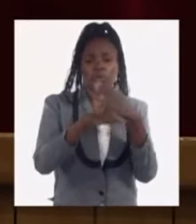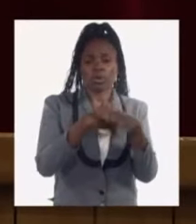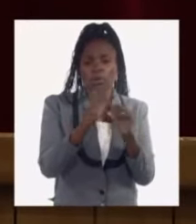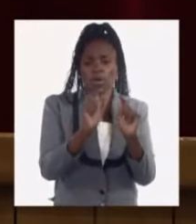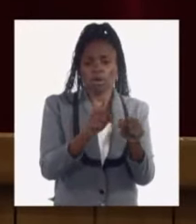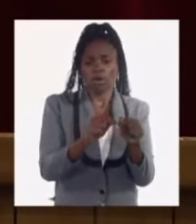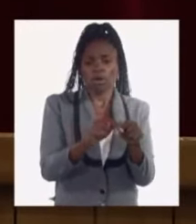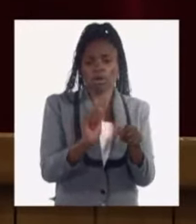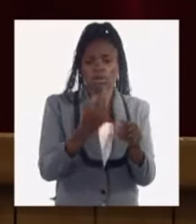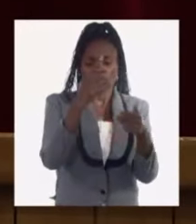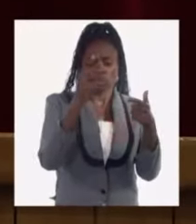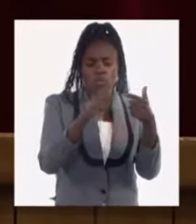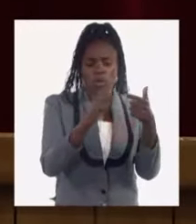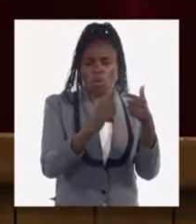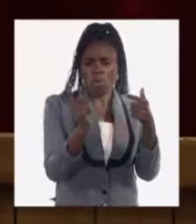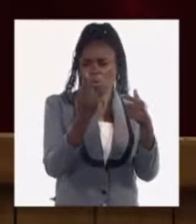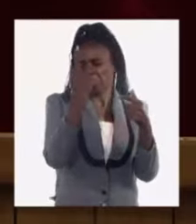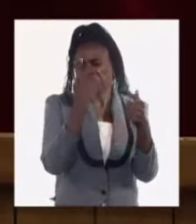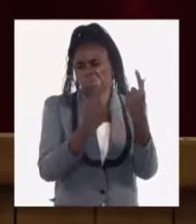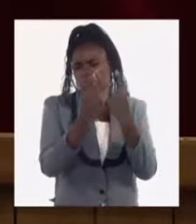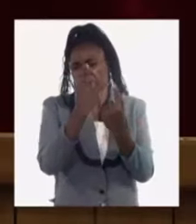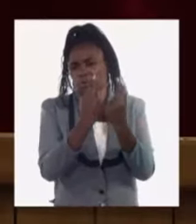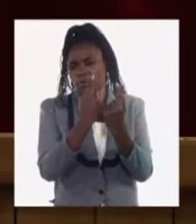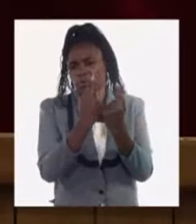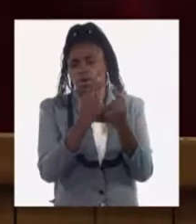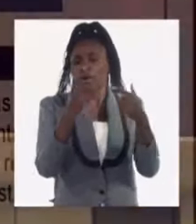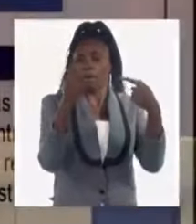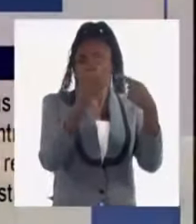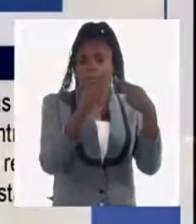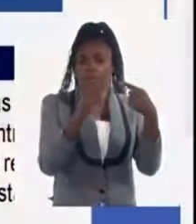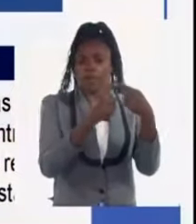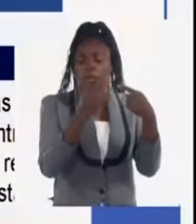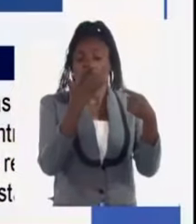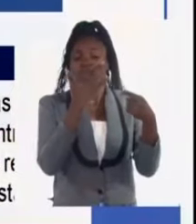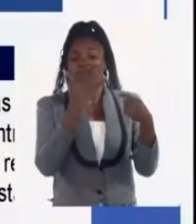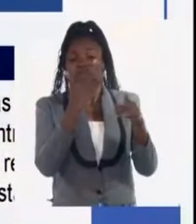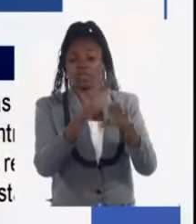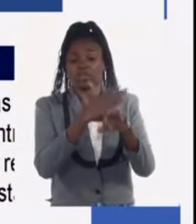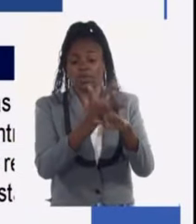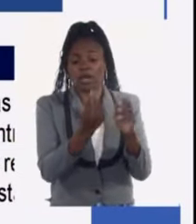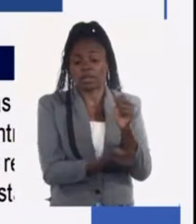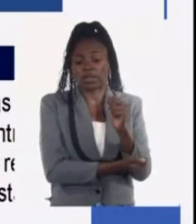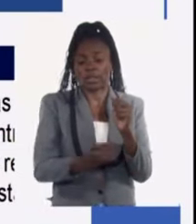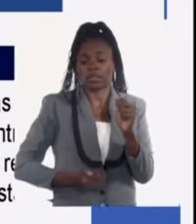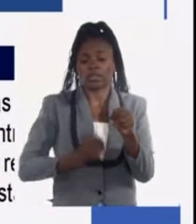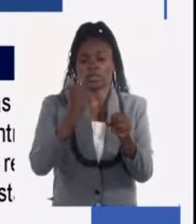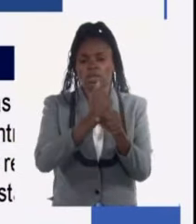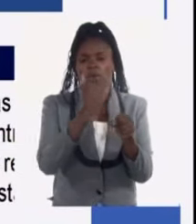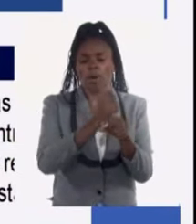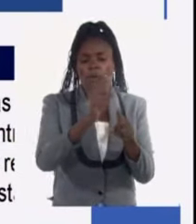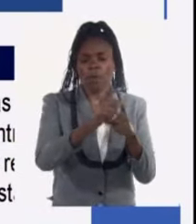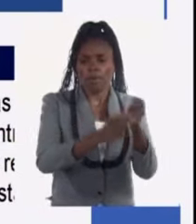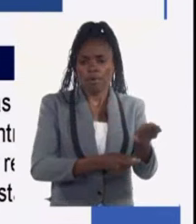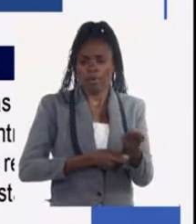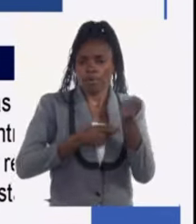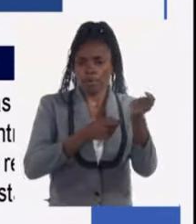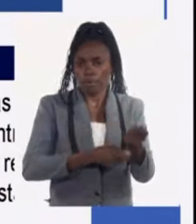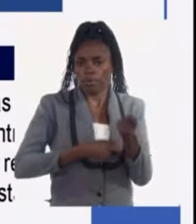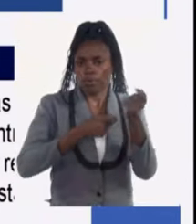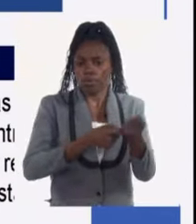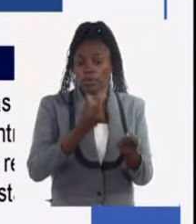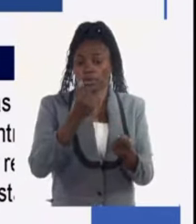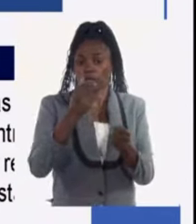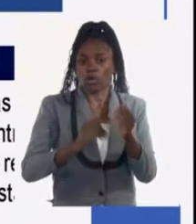Aquí solo señalamos algunas. Primero, bueno, el déficit de fuerza de trabajo en la agricultura y su alto